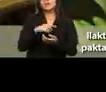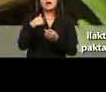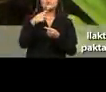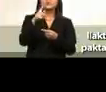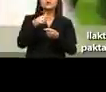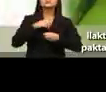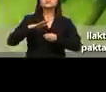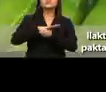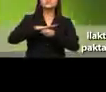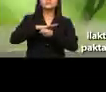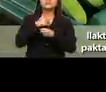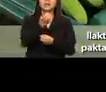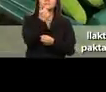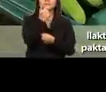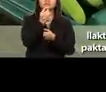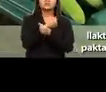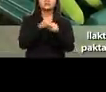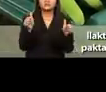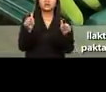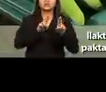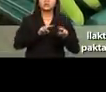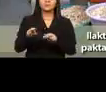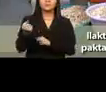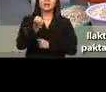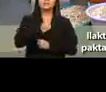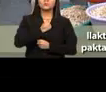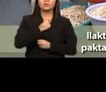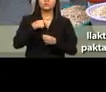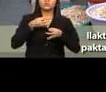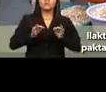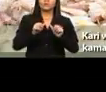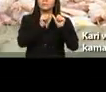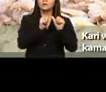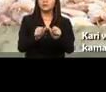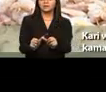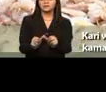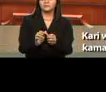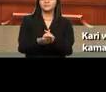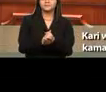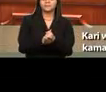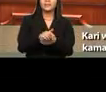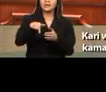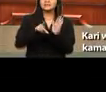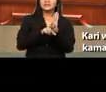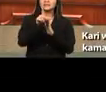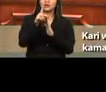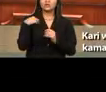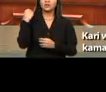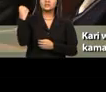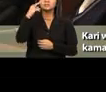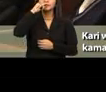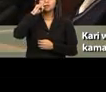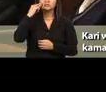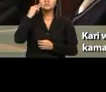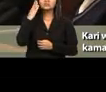autosuficiencia de alimentos sanos y culturalmente apropiados de forma permanente. El desarrollo de los derechos de los niños,